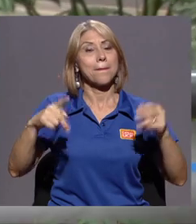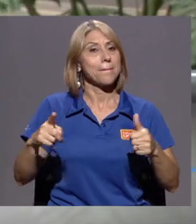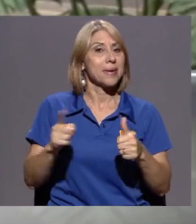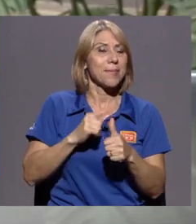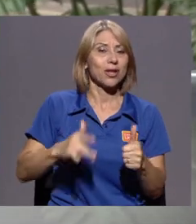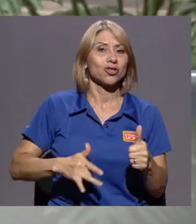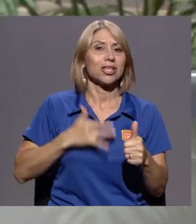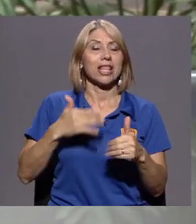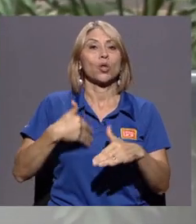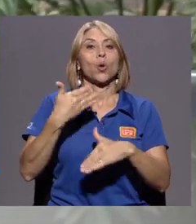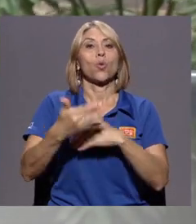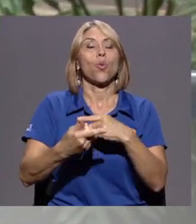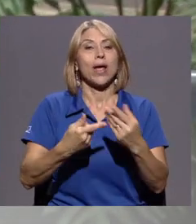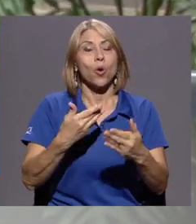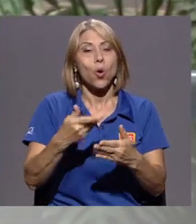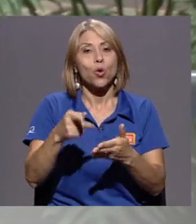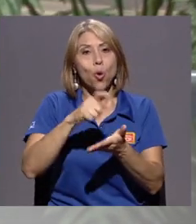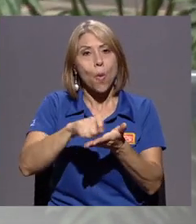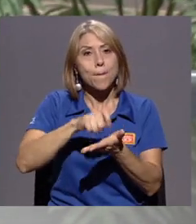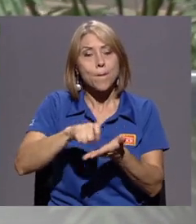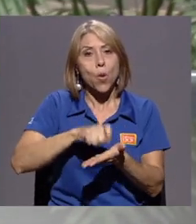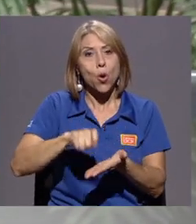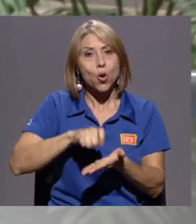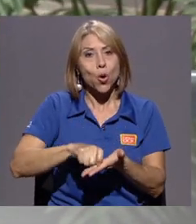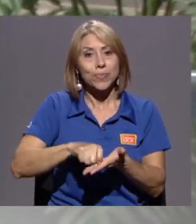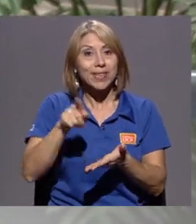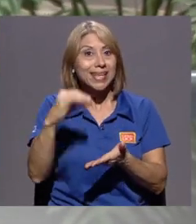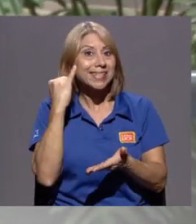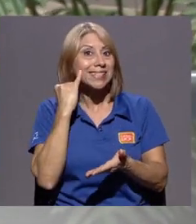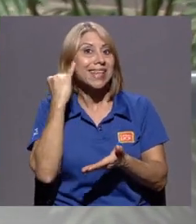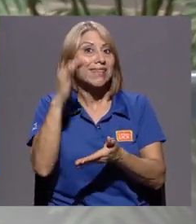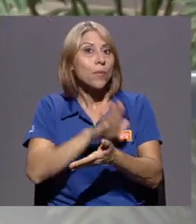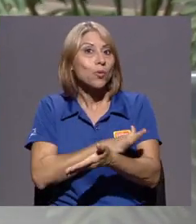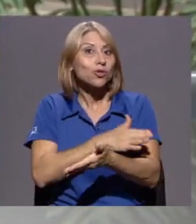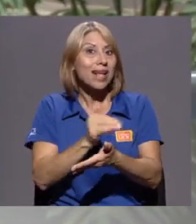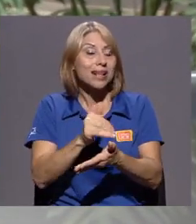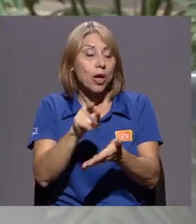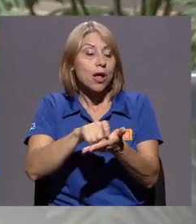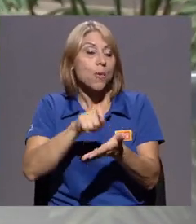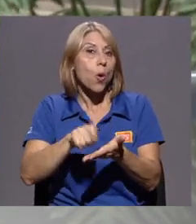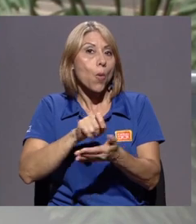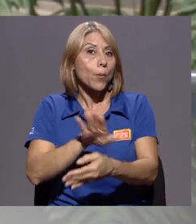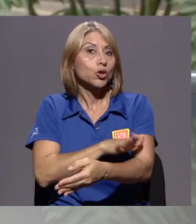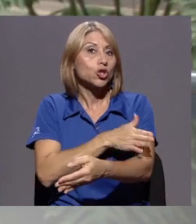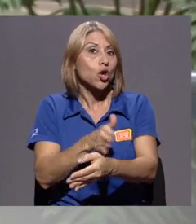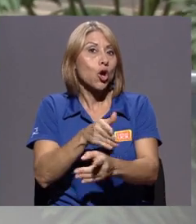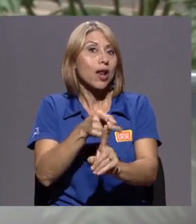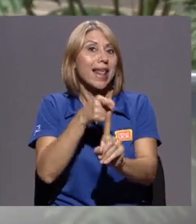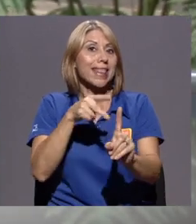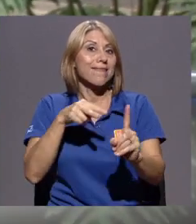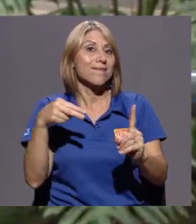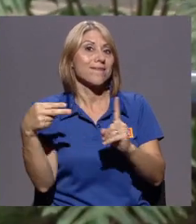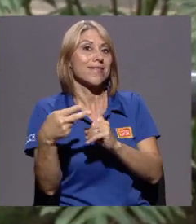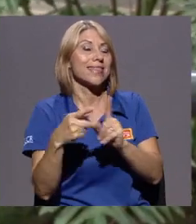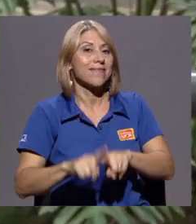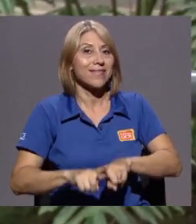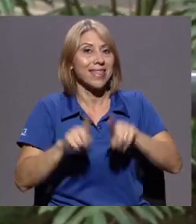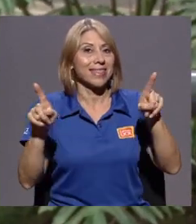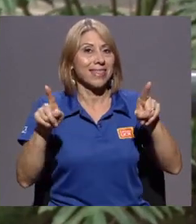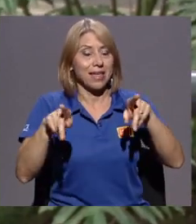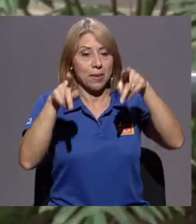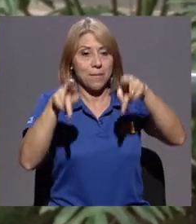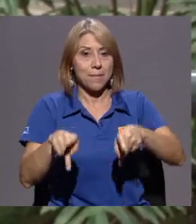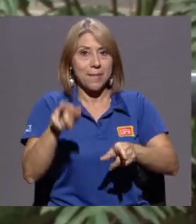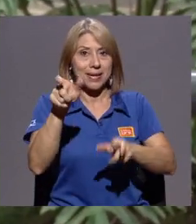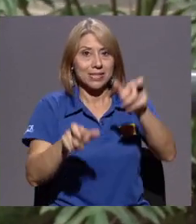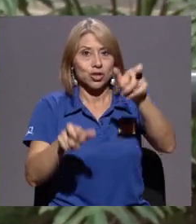fue una iniciativa con enfoque musical, donde exploramos la composición desde otro enfoque, no el enfoque académico, sino el enfoque como persona, donde